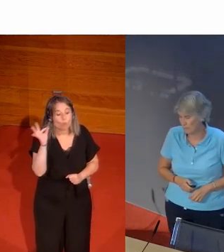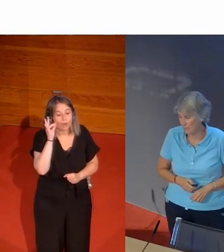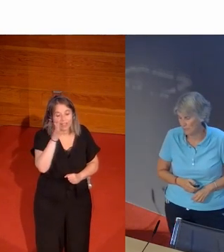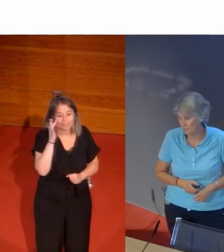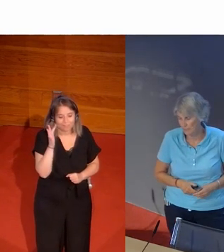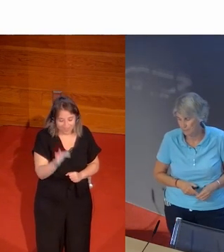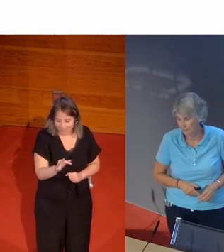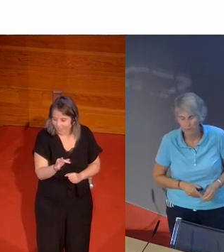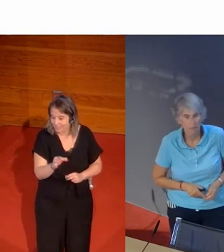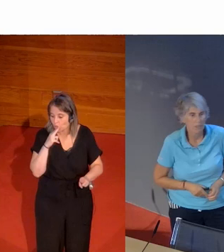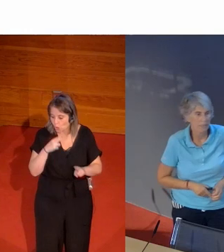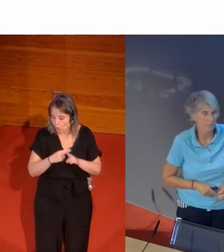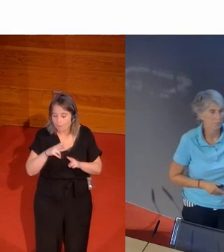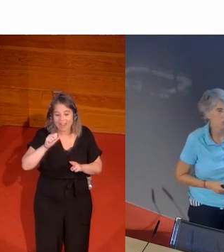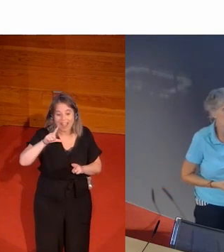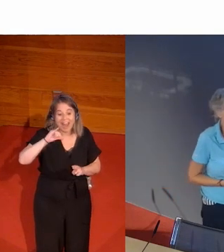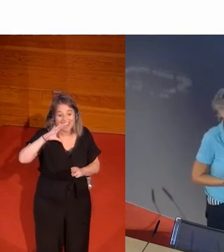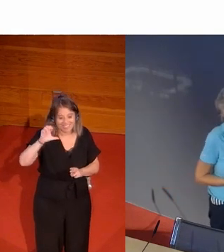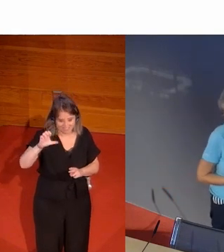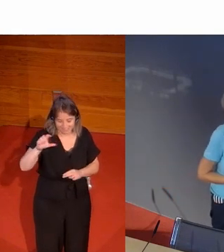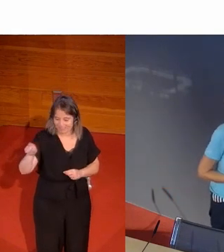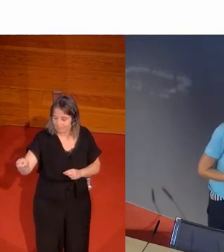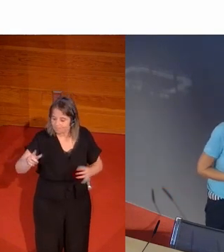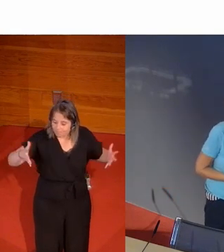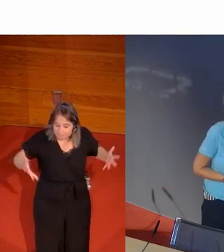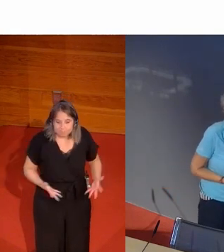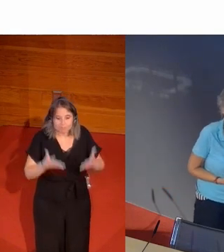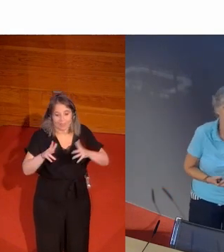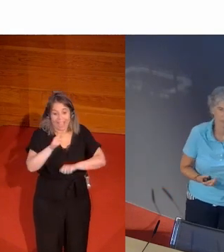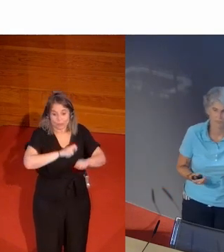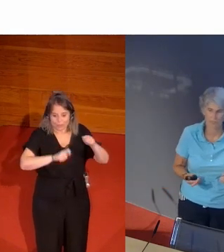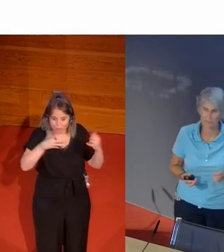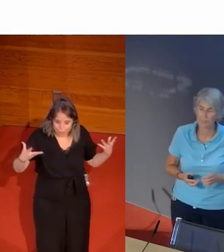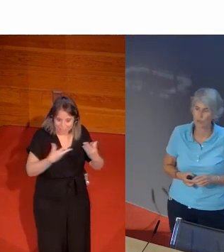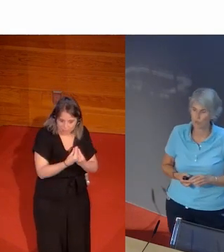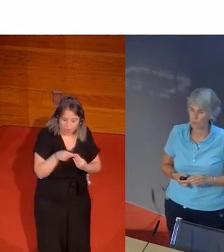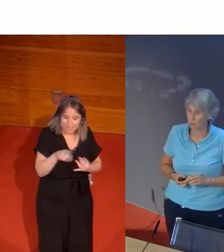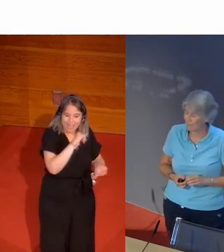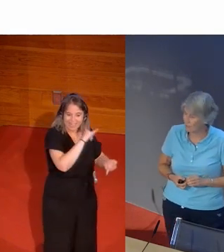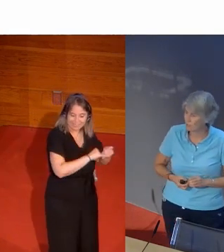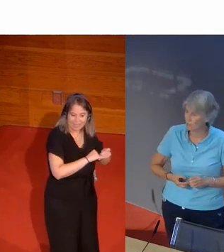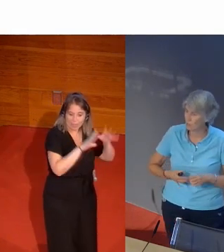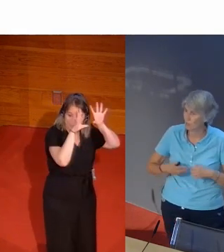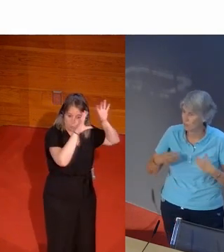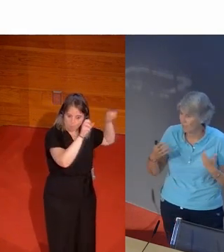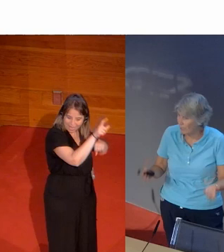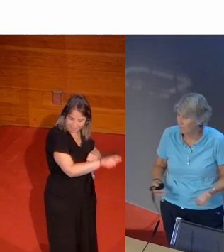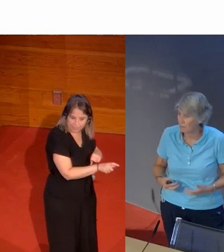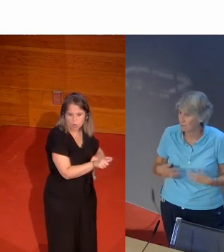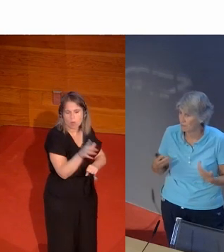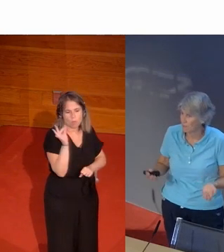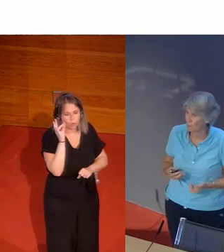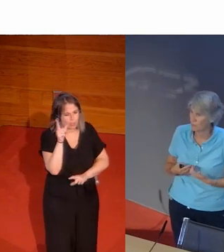que se llama Alice Millat que es la precursora del asociacionismo. Ella está casada con un diplomático es una mujer